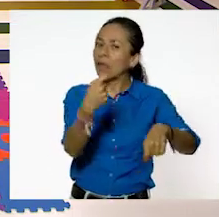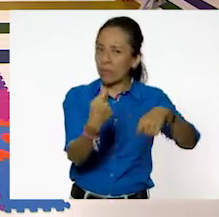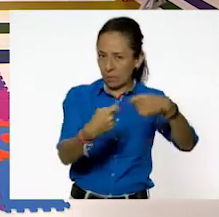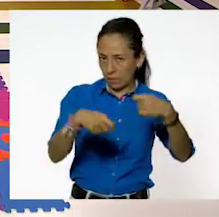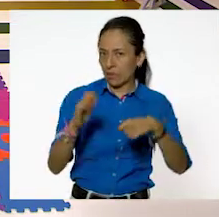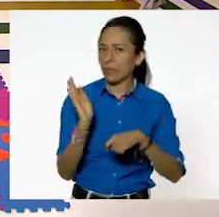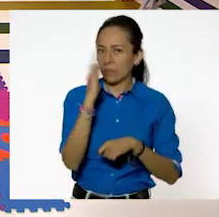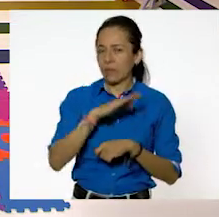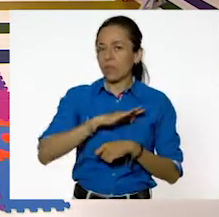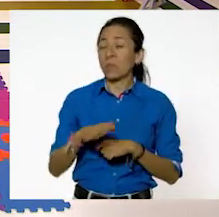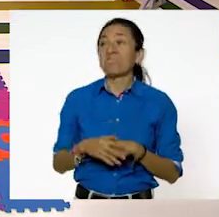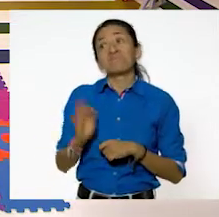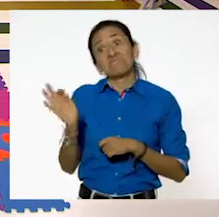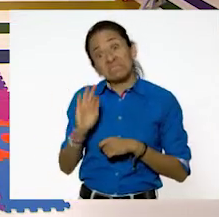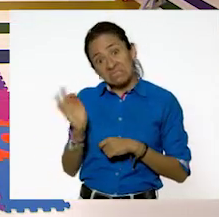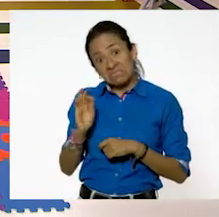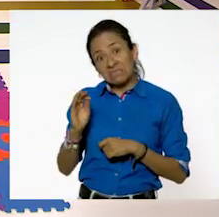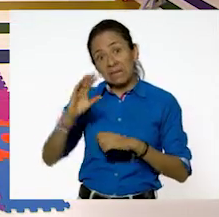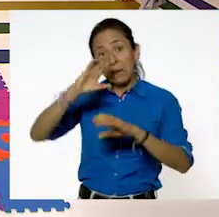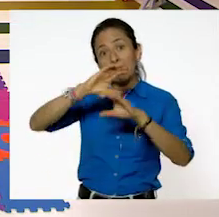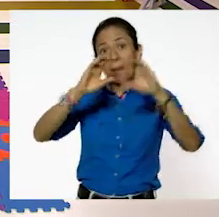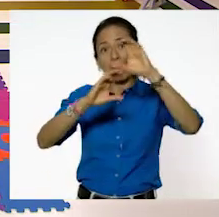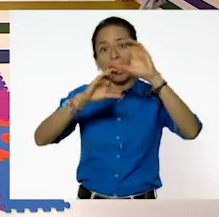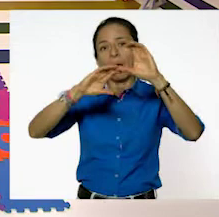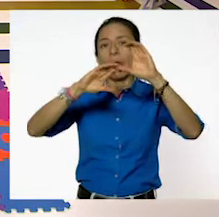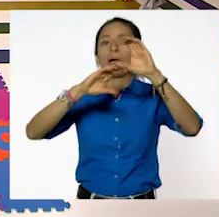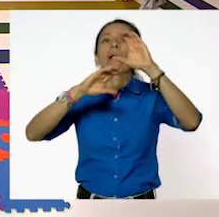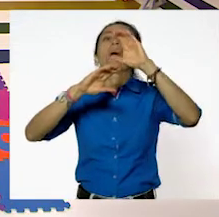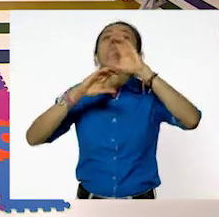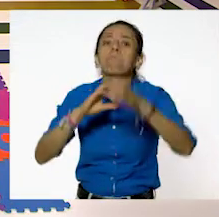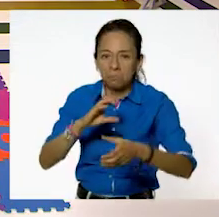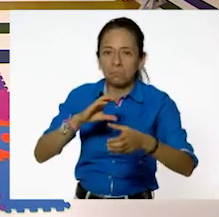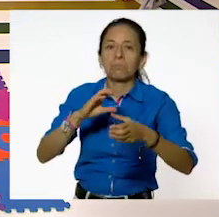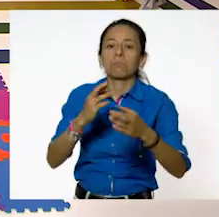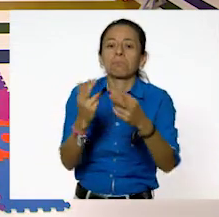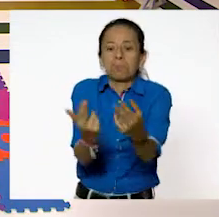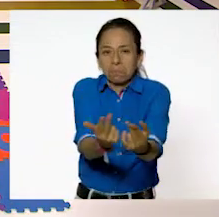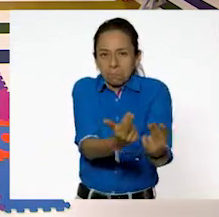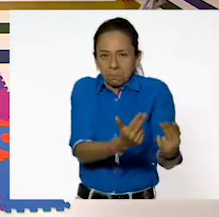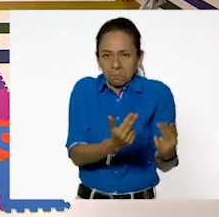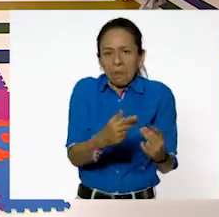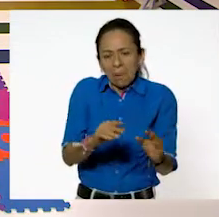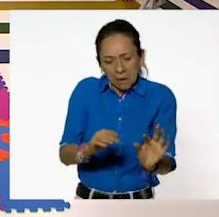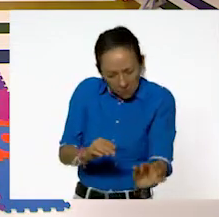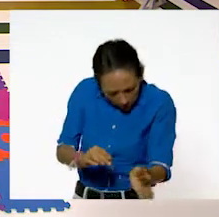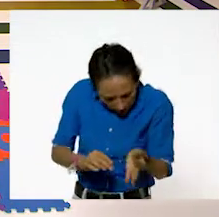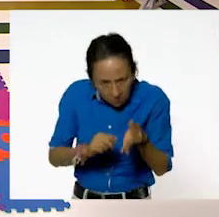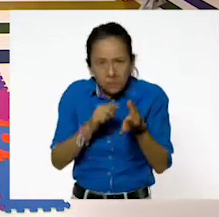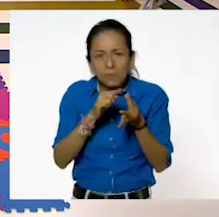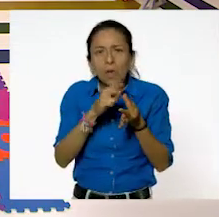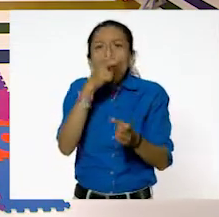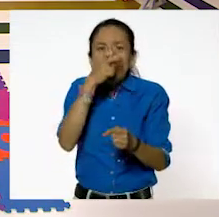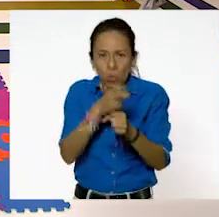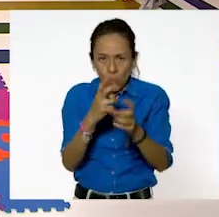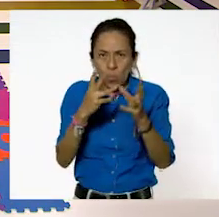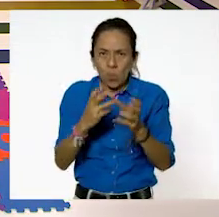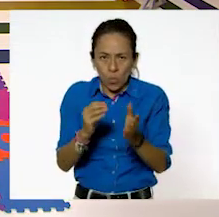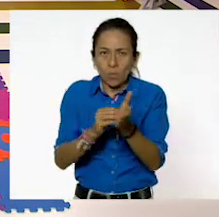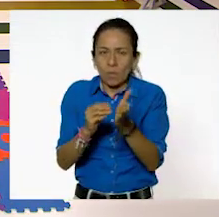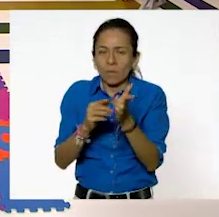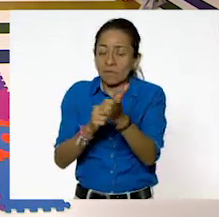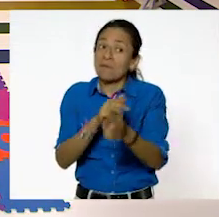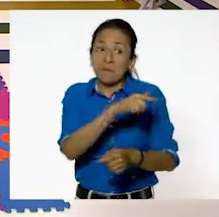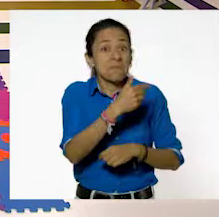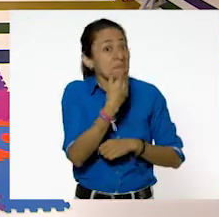se cayeran, tal vez se hacen pedacitos, pero siguen siendo pedacitos que están rígidos. Muy bien, Pili. Y habría que aplicar un poquito de